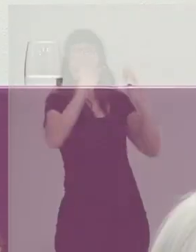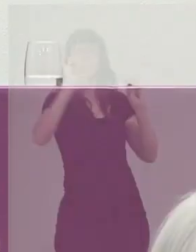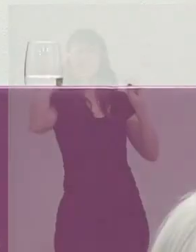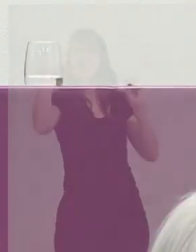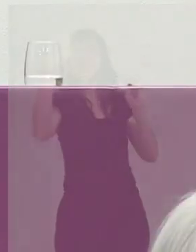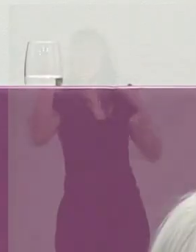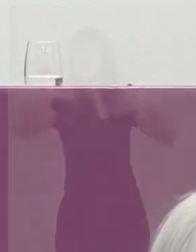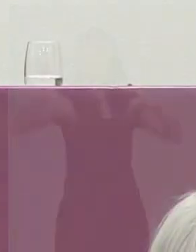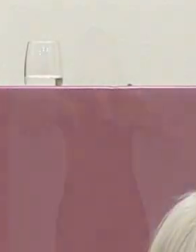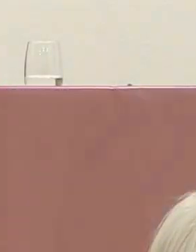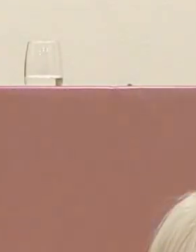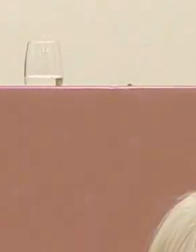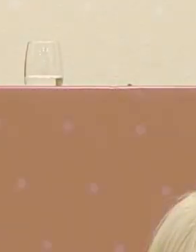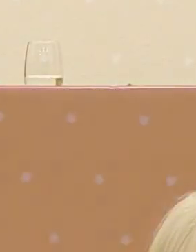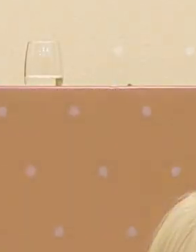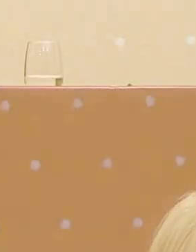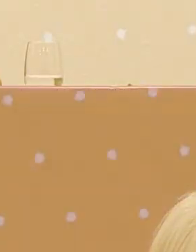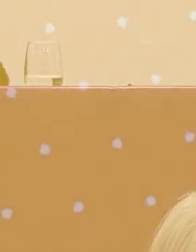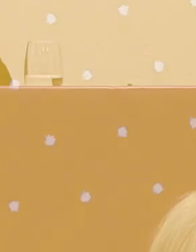eran inquietantes. Gracias.